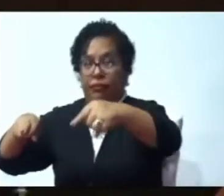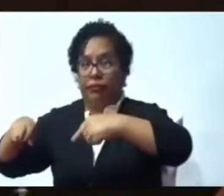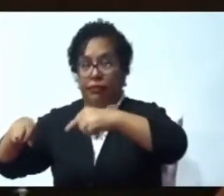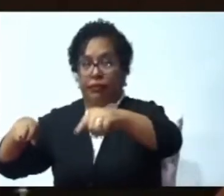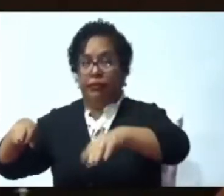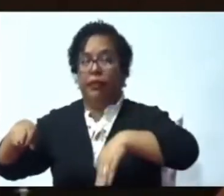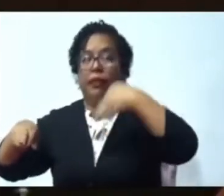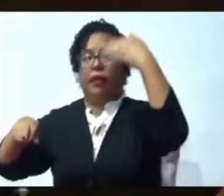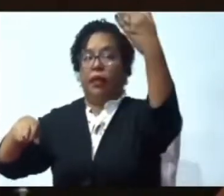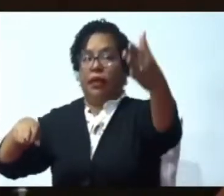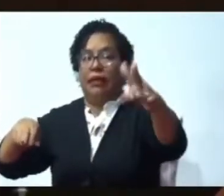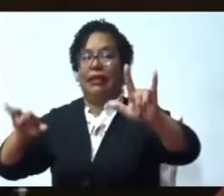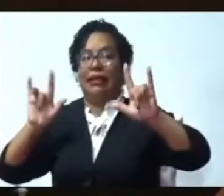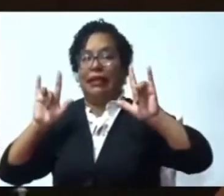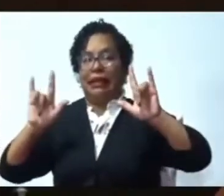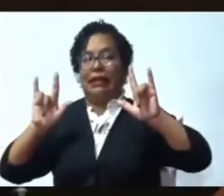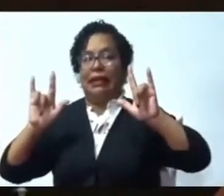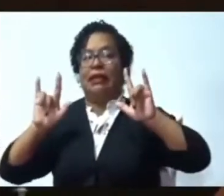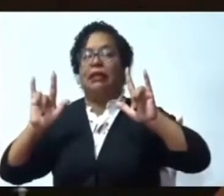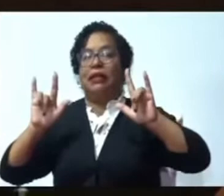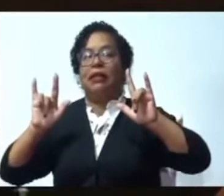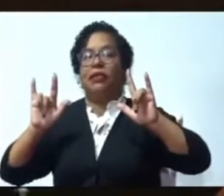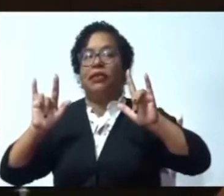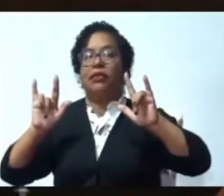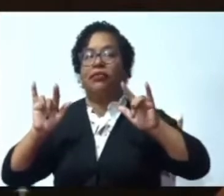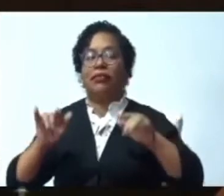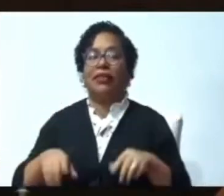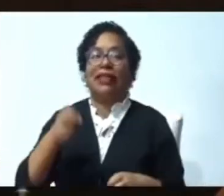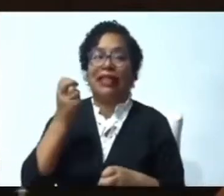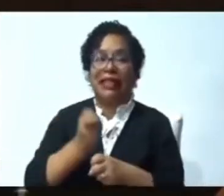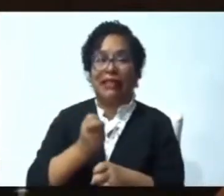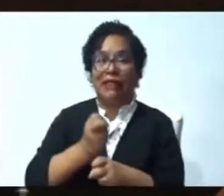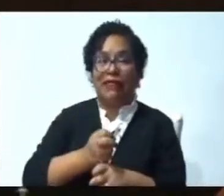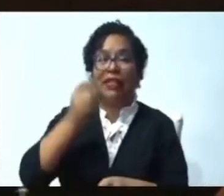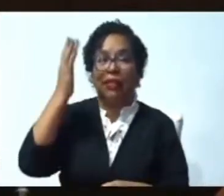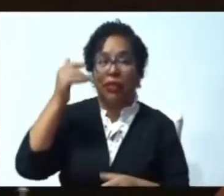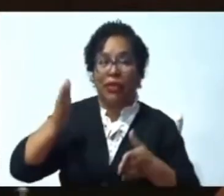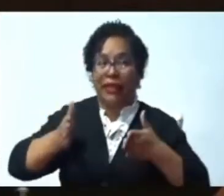la gente tiene que transitar por una marginal interrumpiendo el tránsito